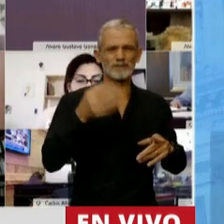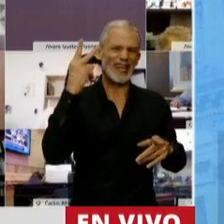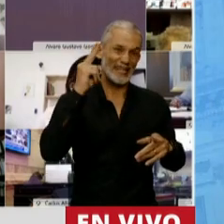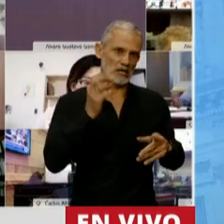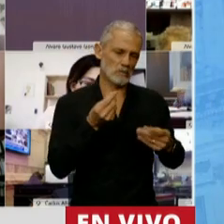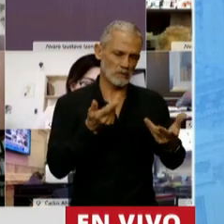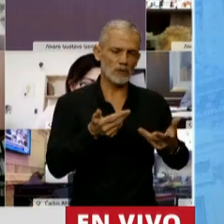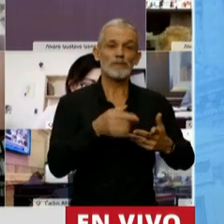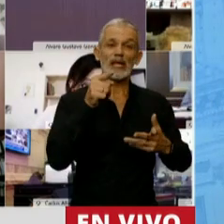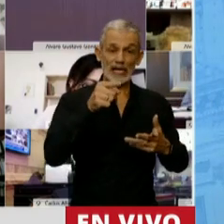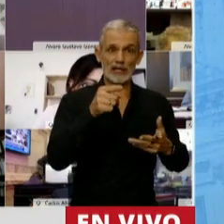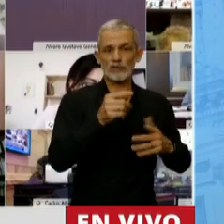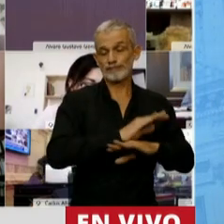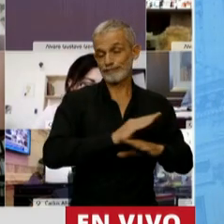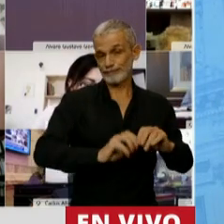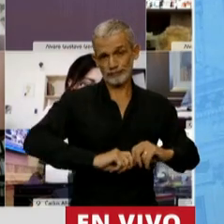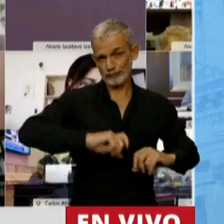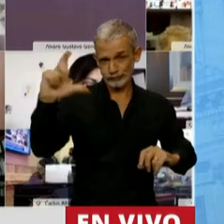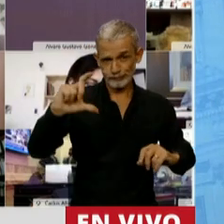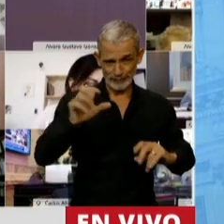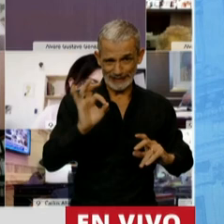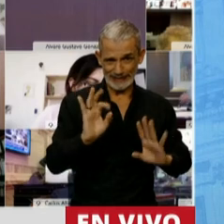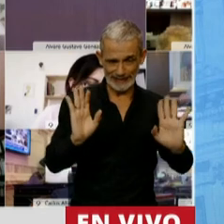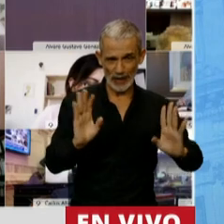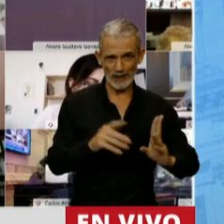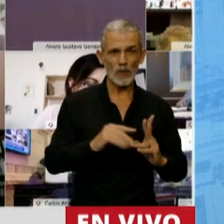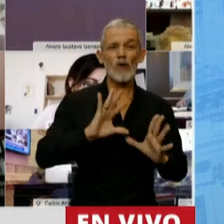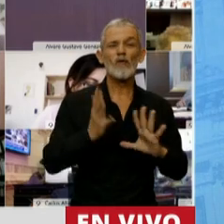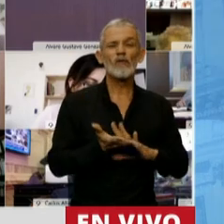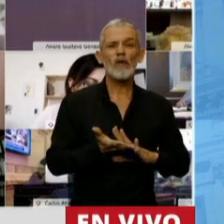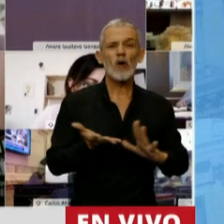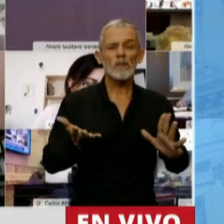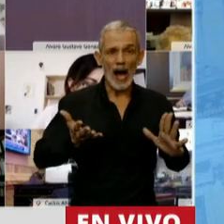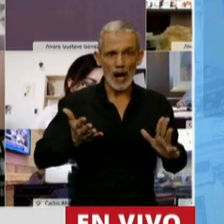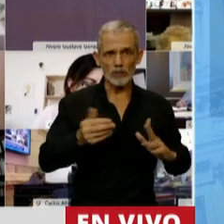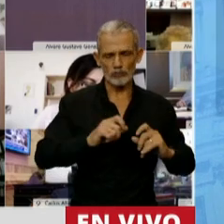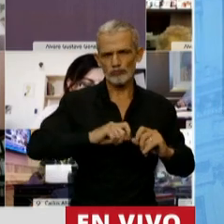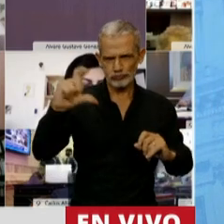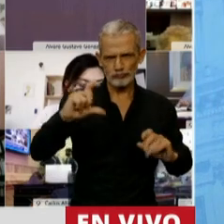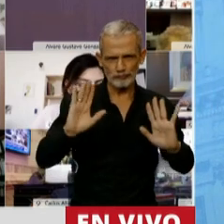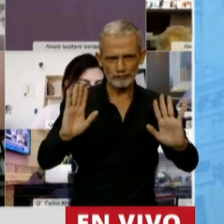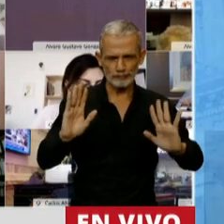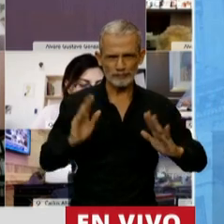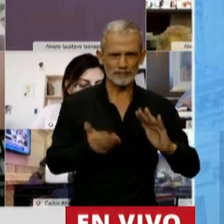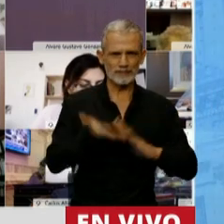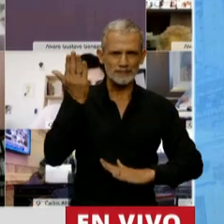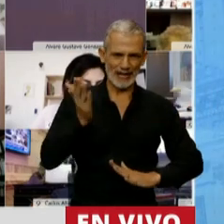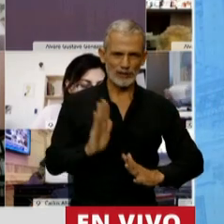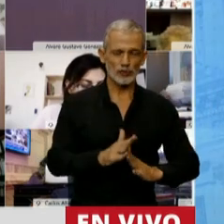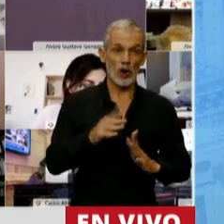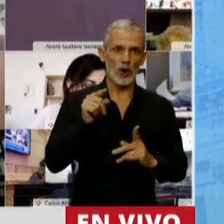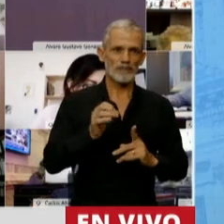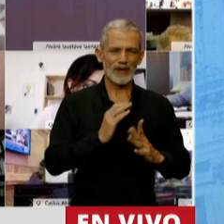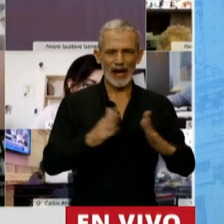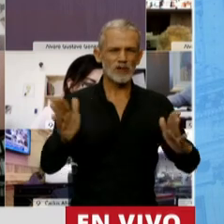todos sabemos que eso se ha incrementado de una manera significativa, y para